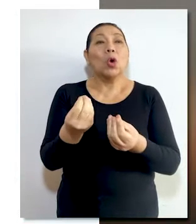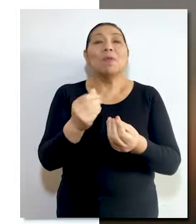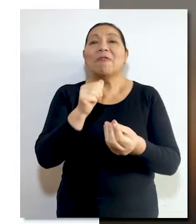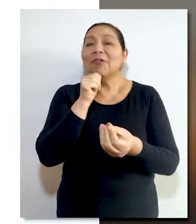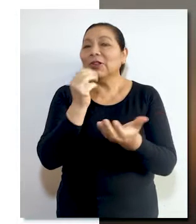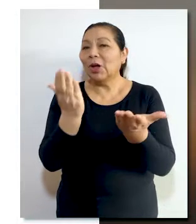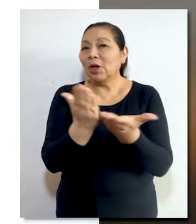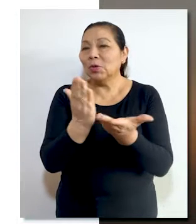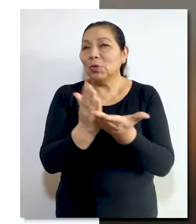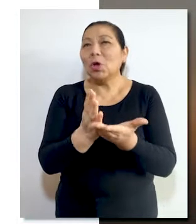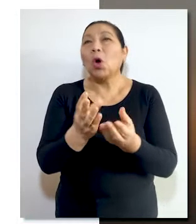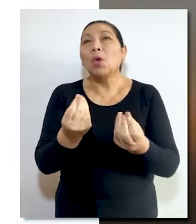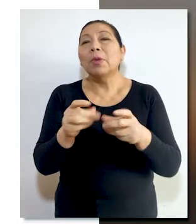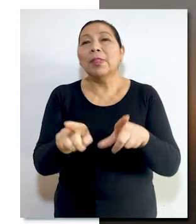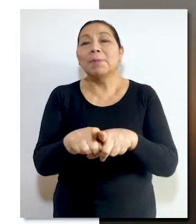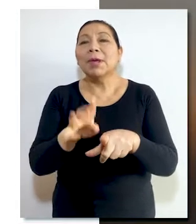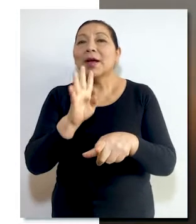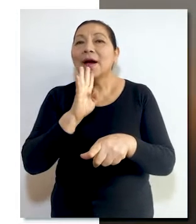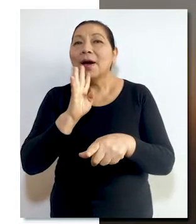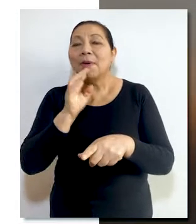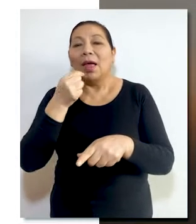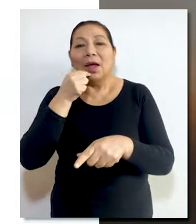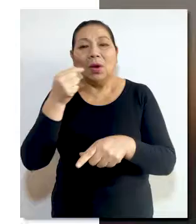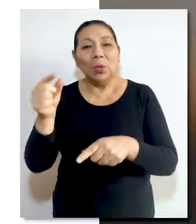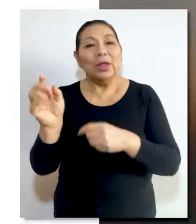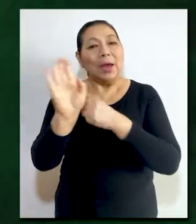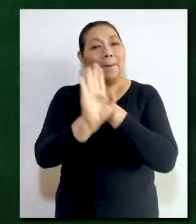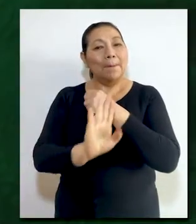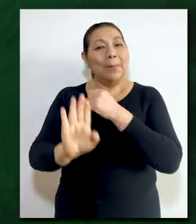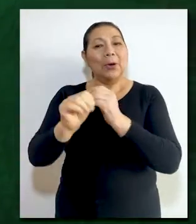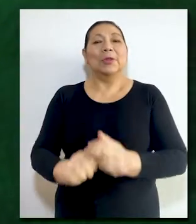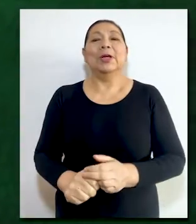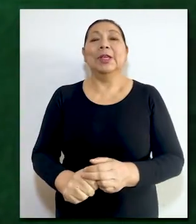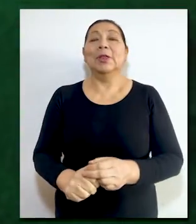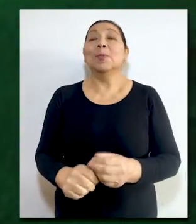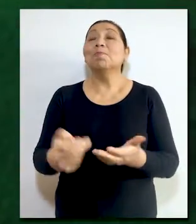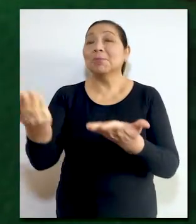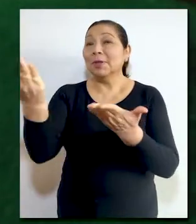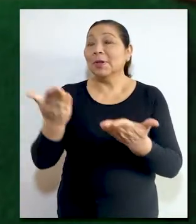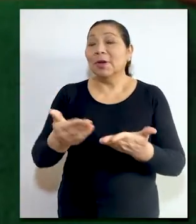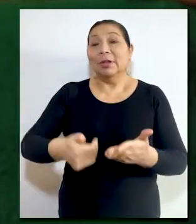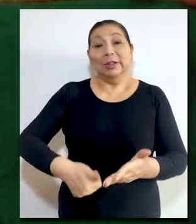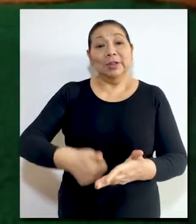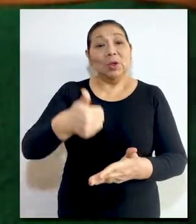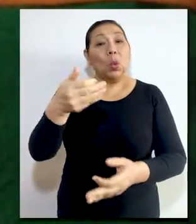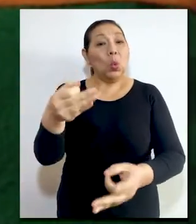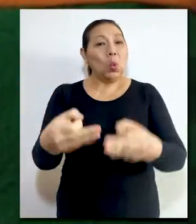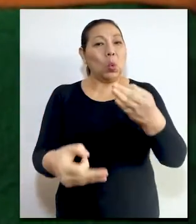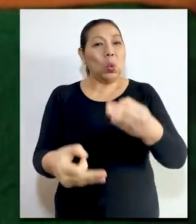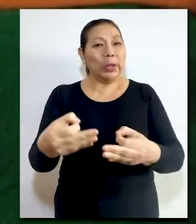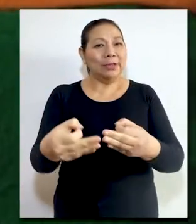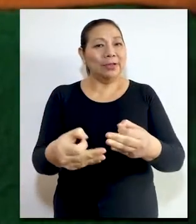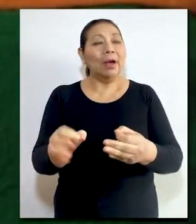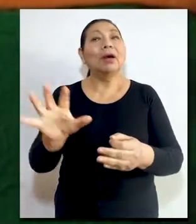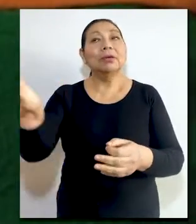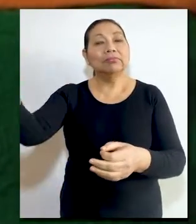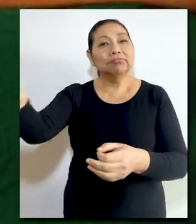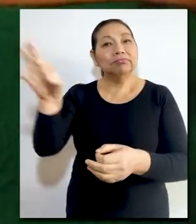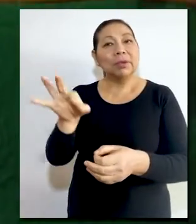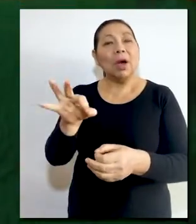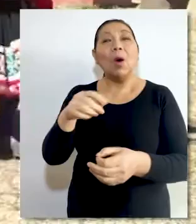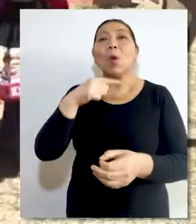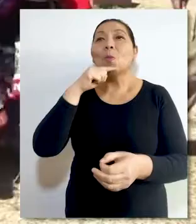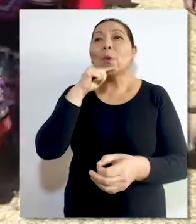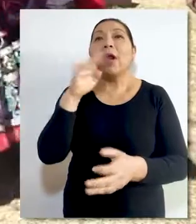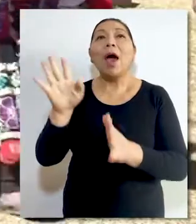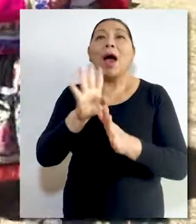de analfabeta y quechuhablante se encuentre plenamente protegido. En tal sentido, la autoridad judicial debió asignar un intérprete